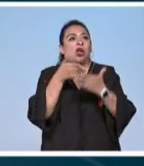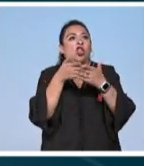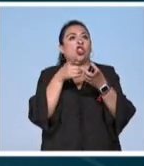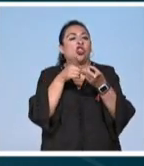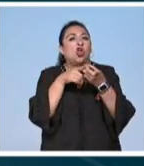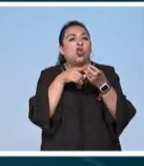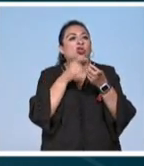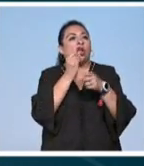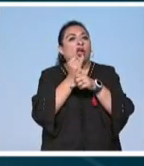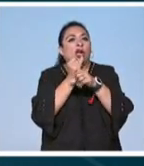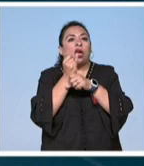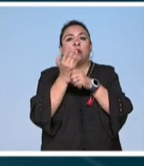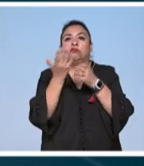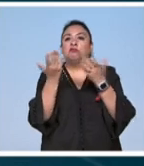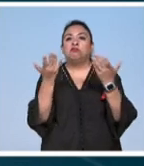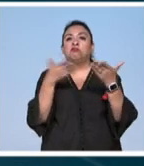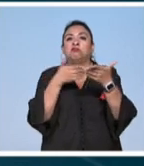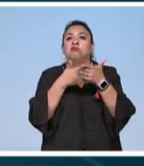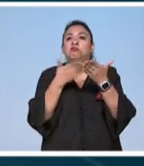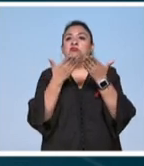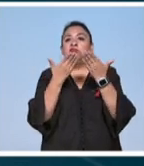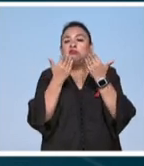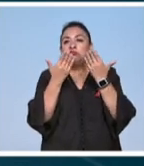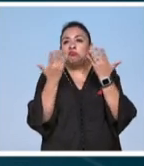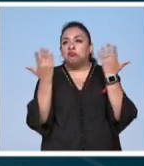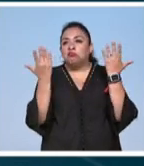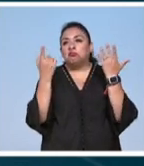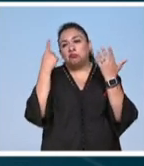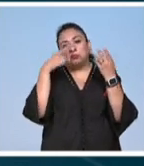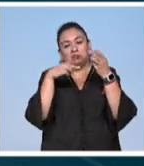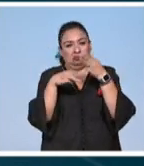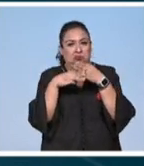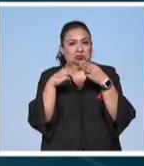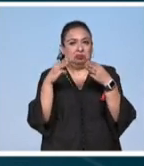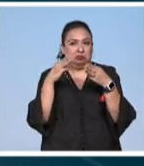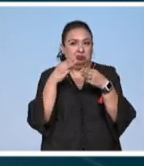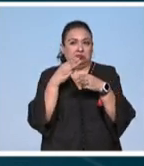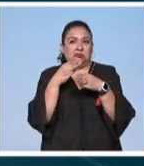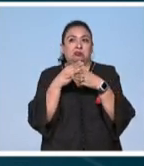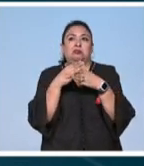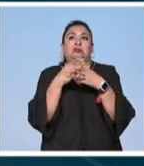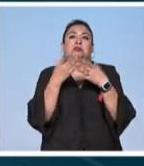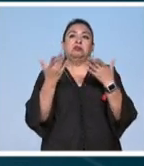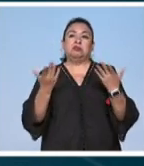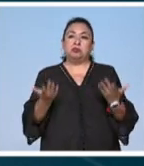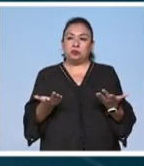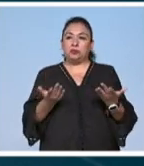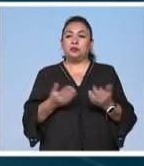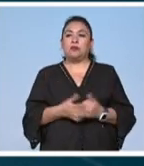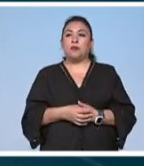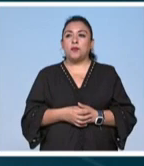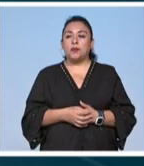donde entrar a los a los espacios este de material incluso este